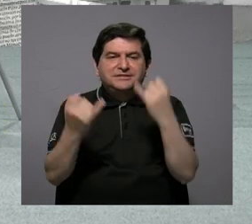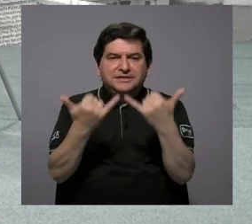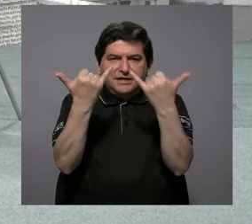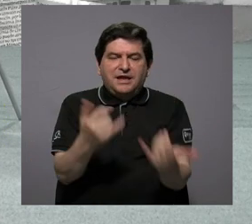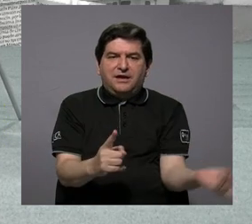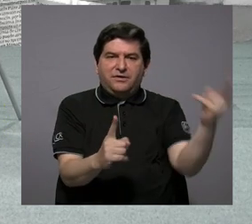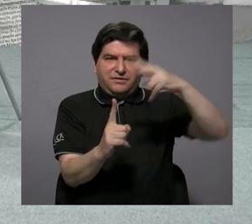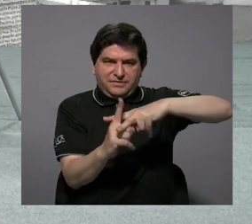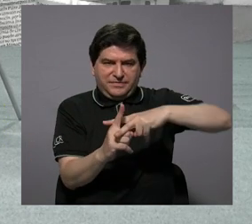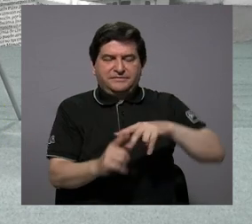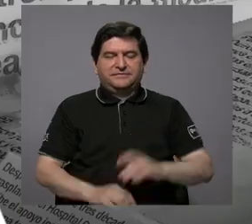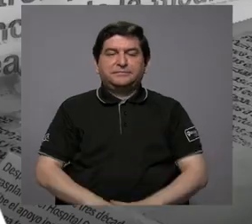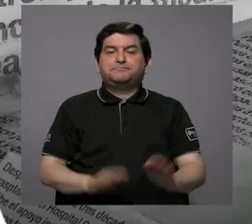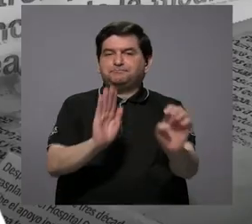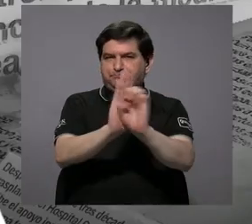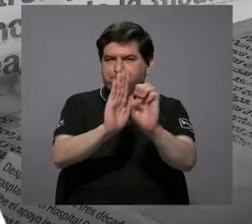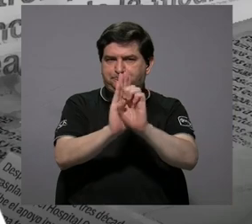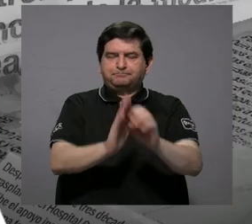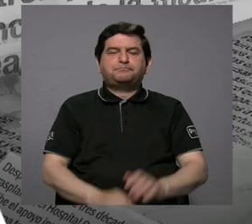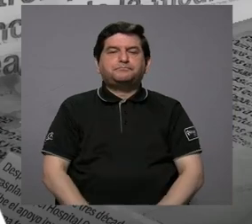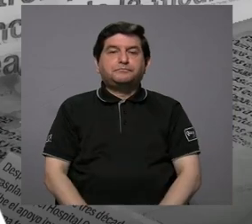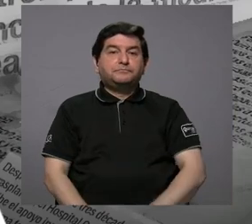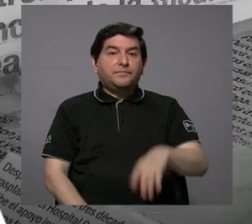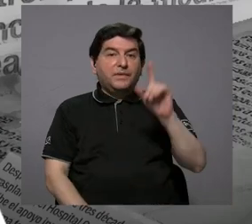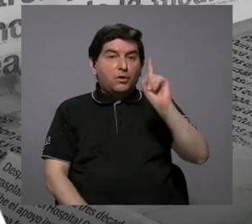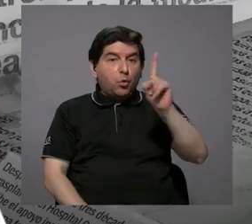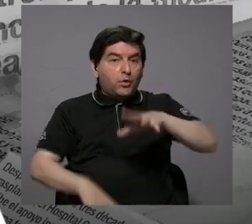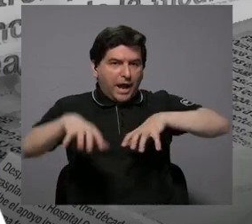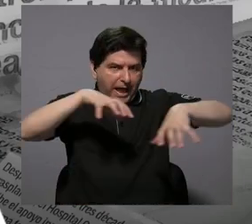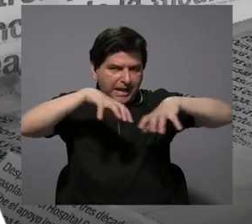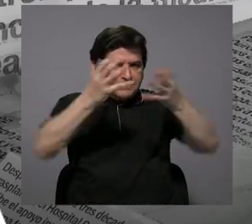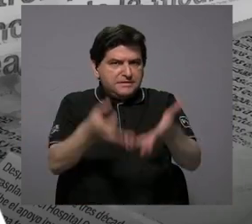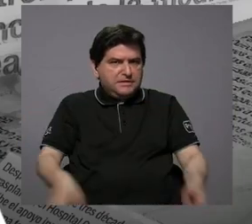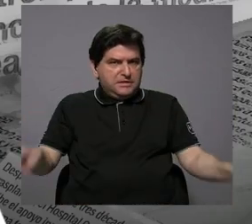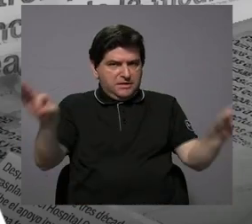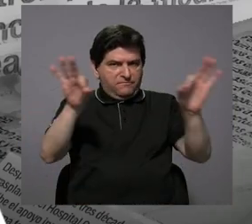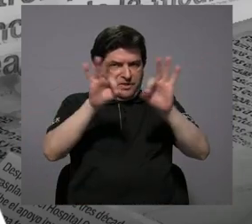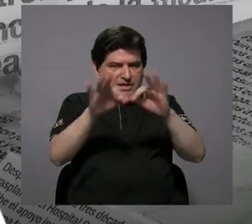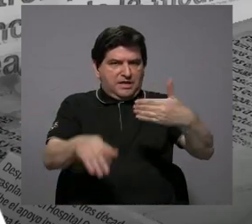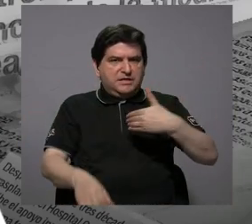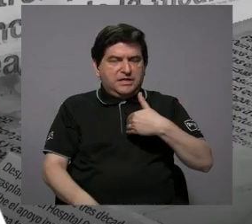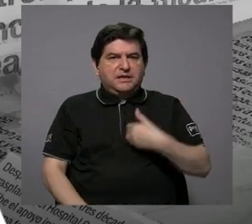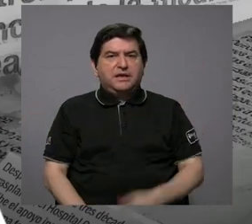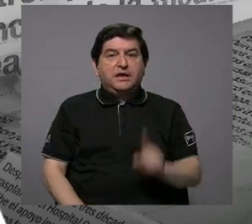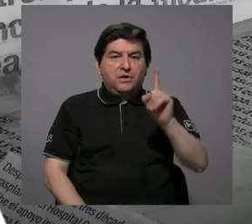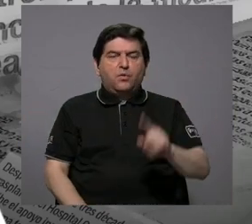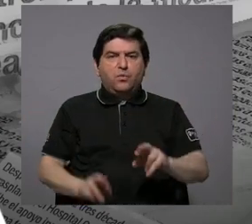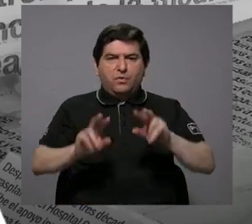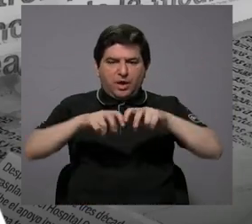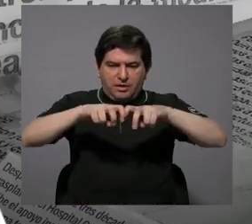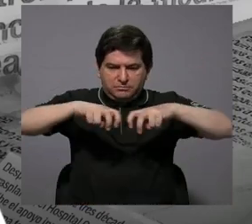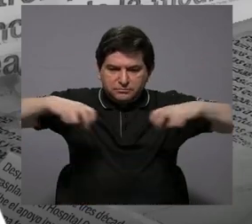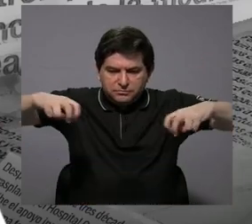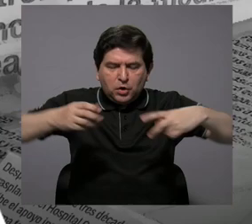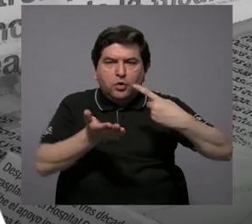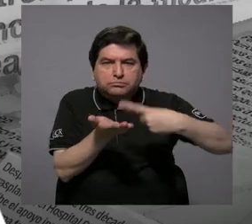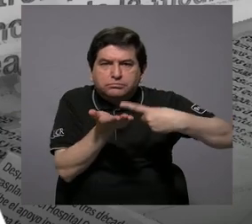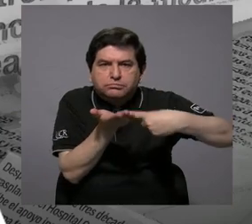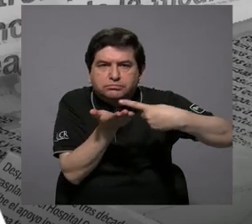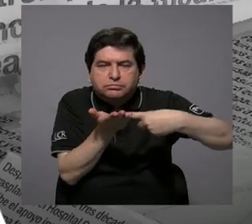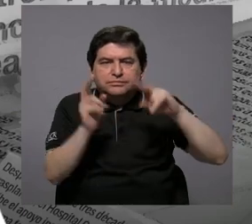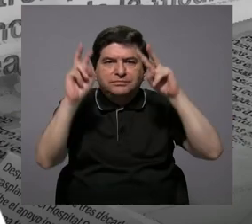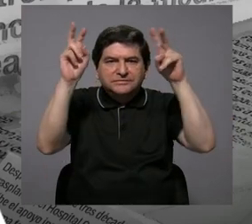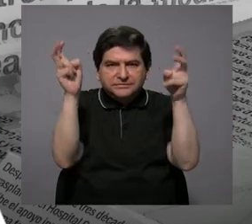haciéndose en esta línea. Por ejemplo, una de las actividades importantes que vamos a tener es un panel donde se va a discutir